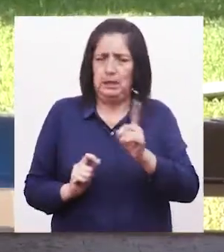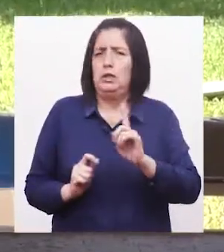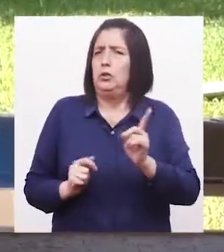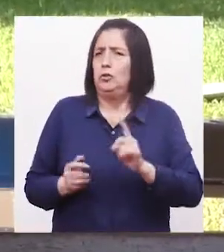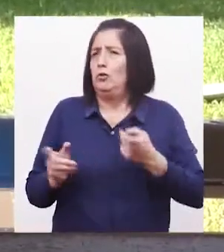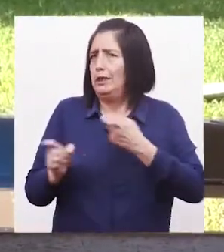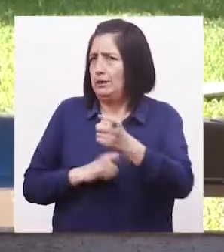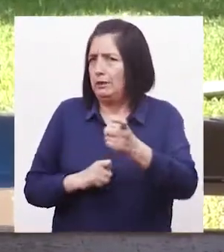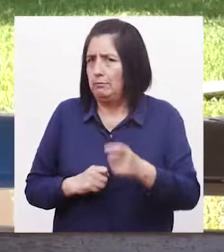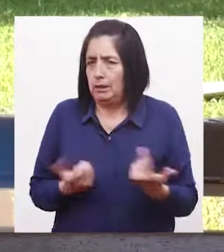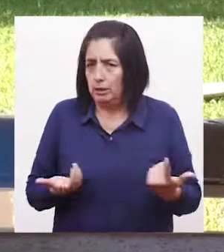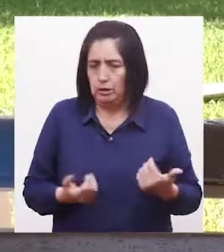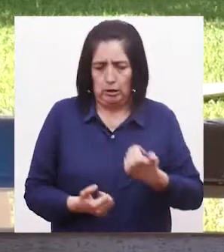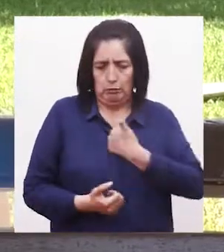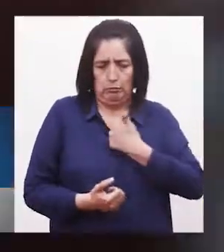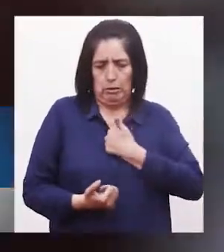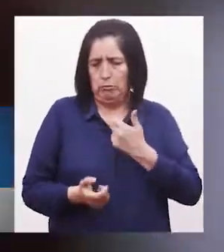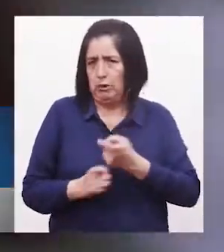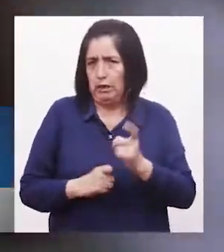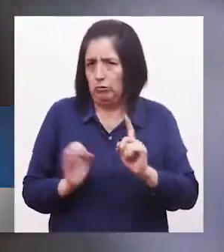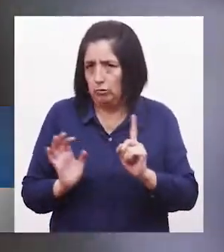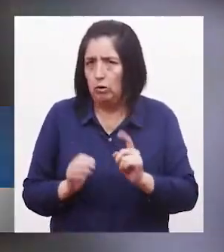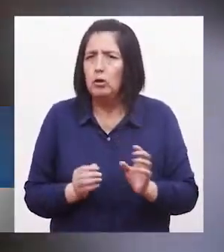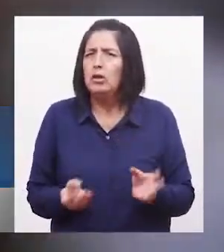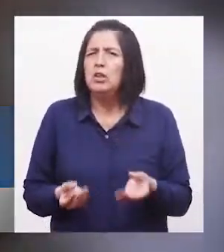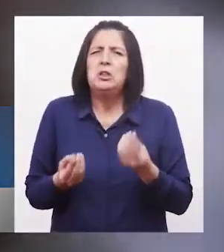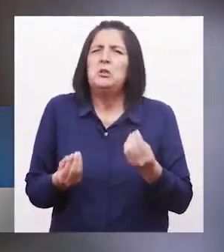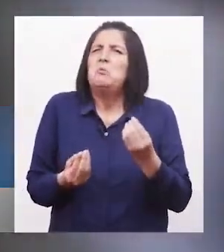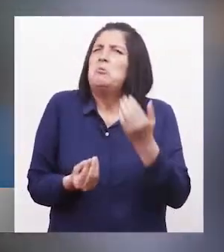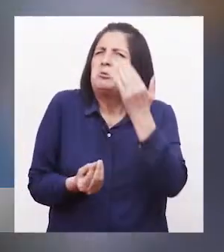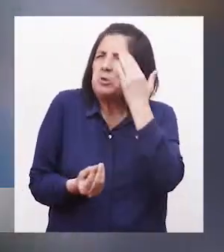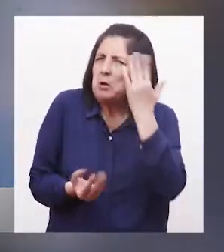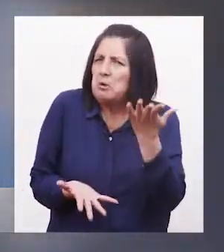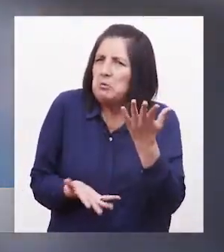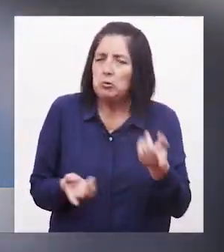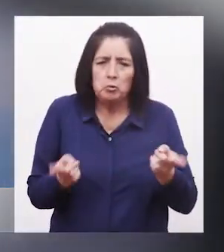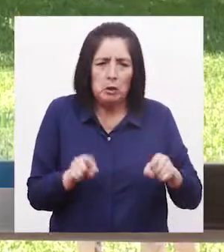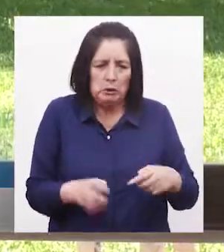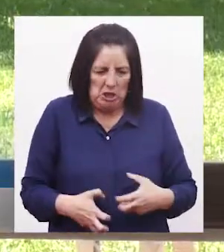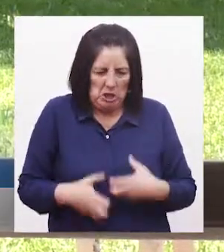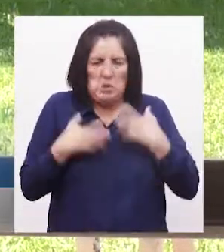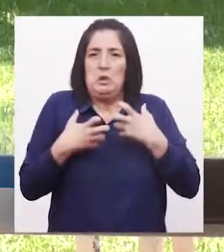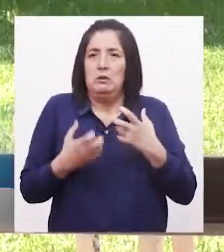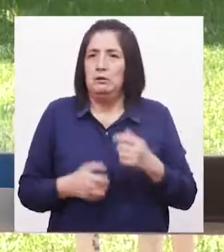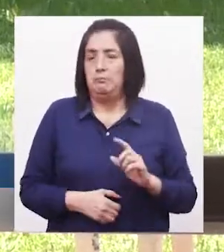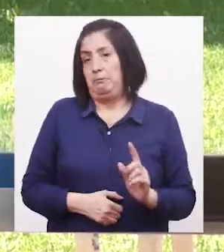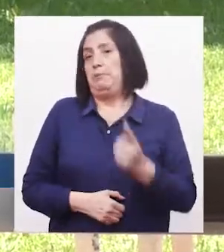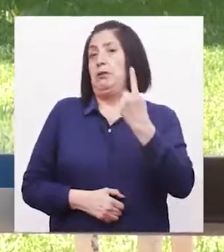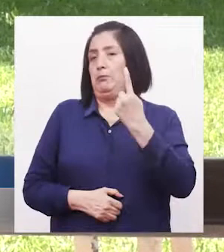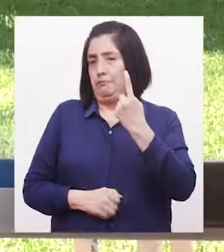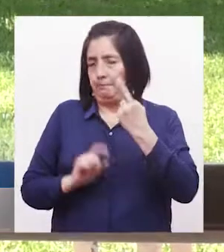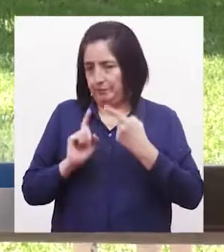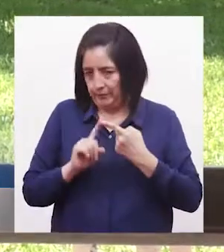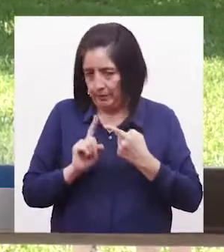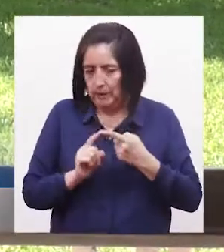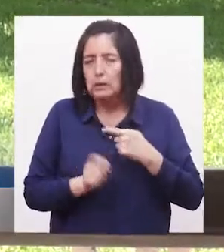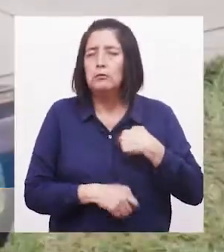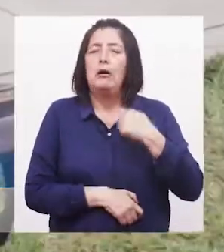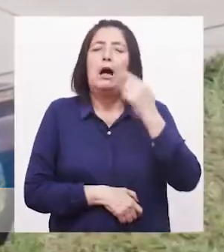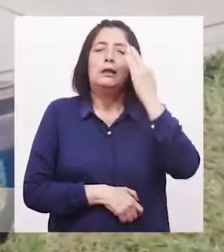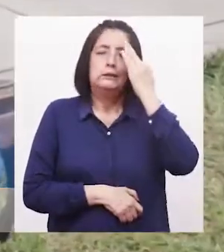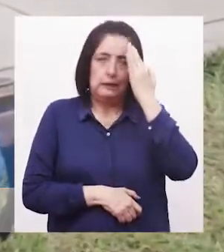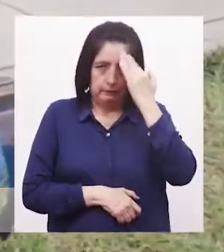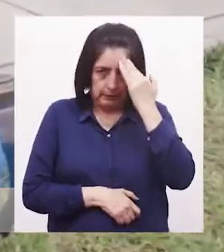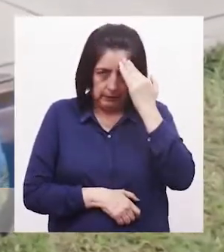generar daño ni generarnos daño ¿Pero cómo identificamos un momento de ira? El primer paso es darse cuenta